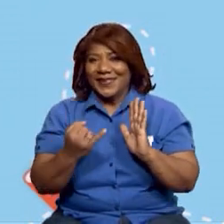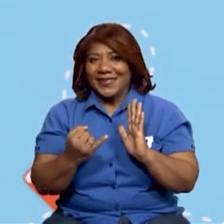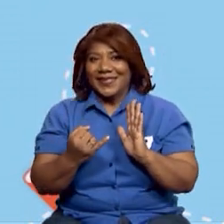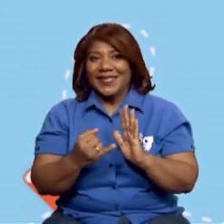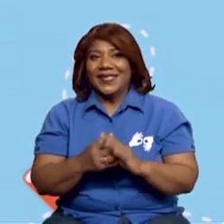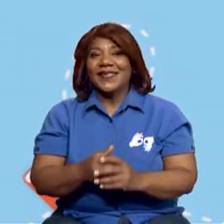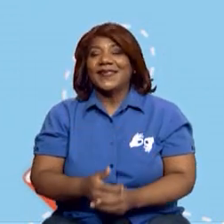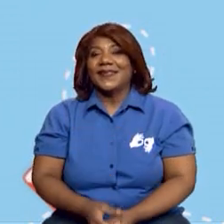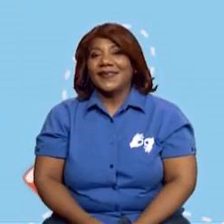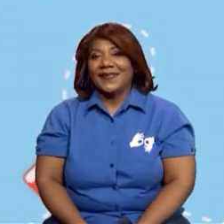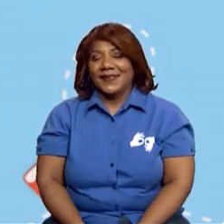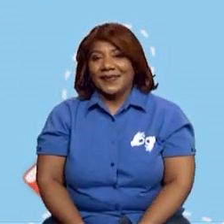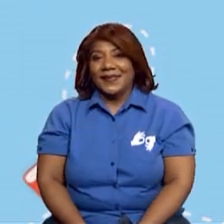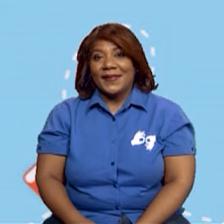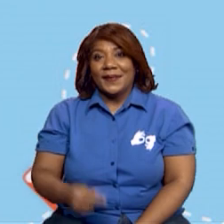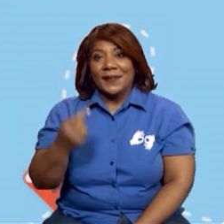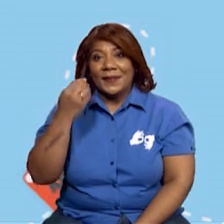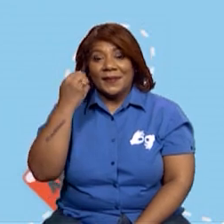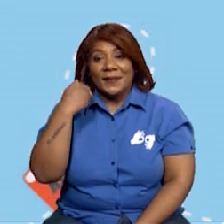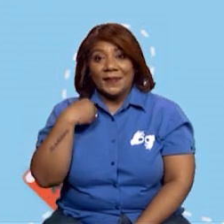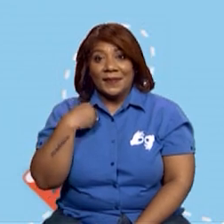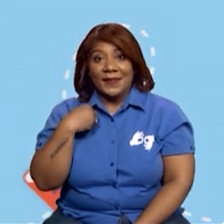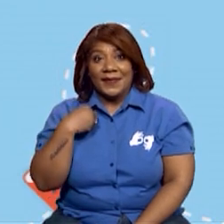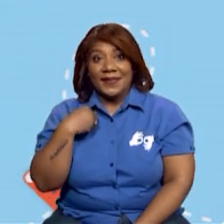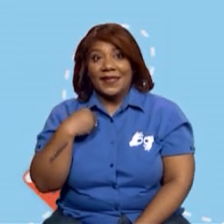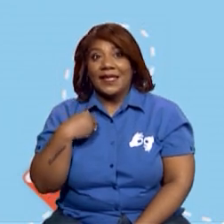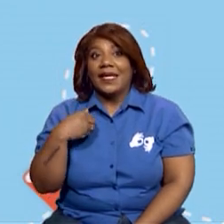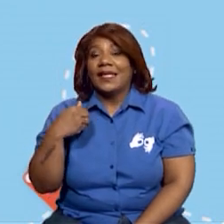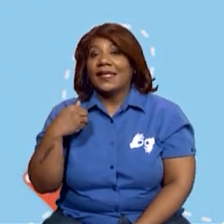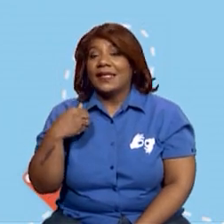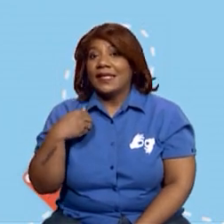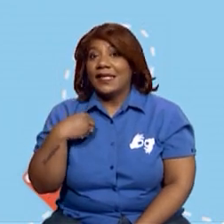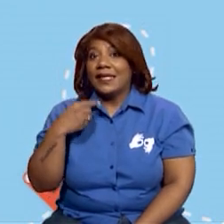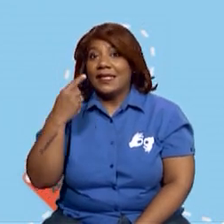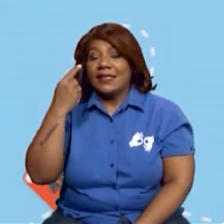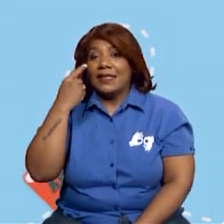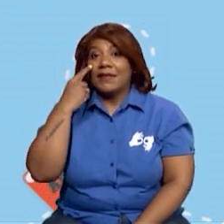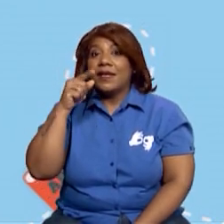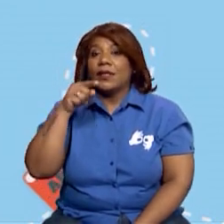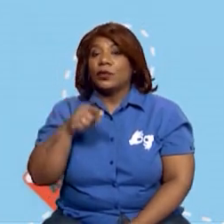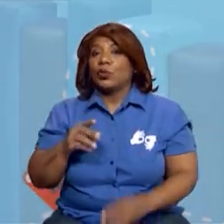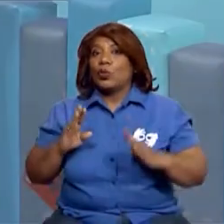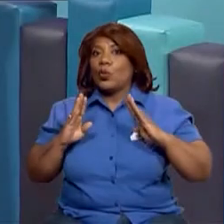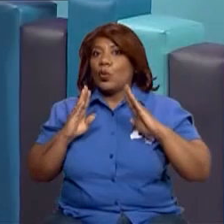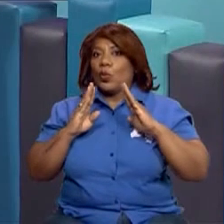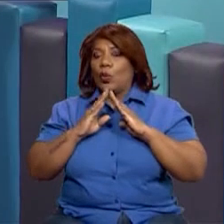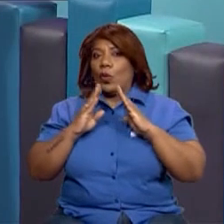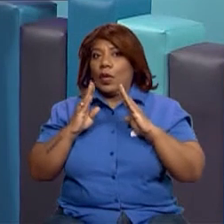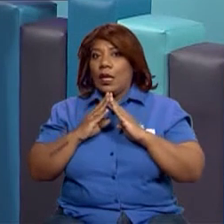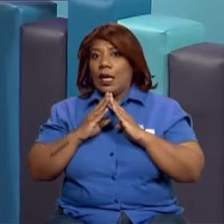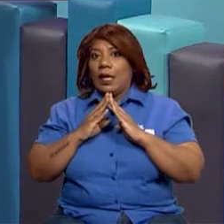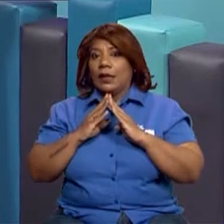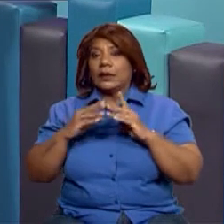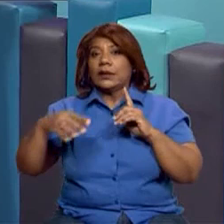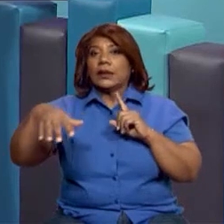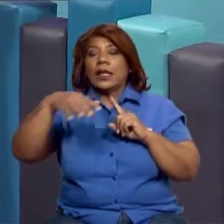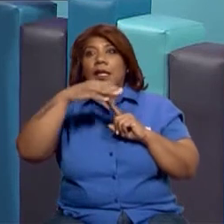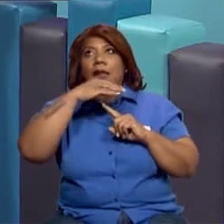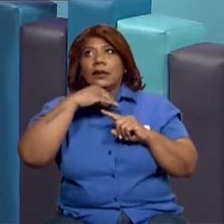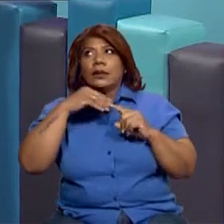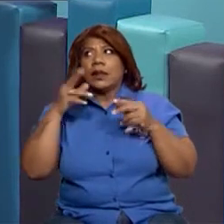Aquí nuevamente vas a tener que guiarte en tu entorno, con tus sentidos, a través de la